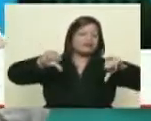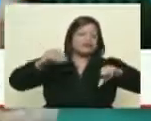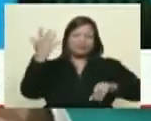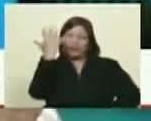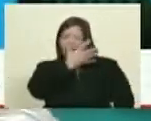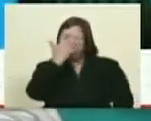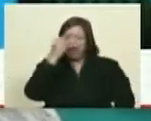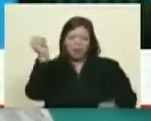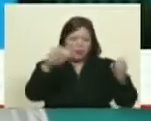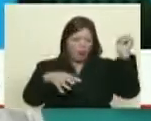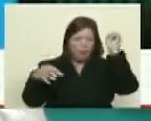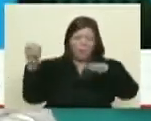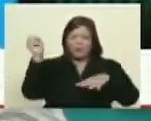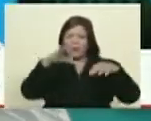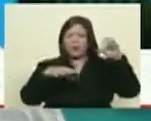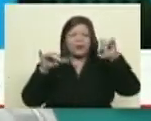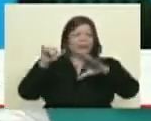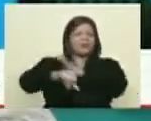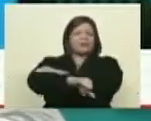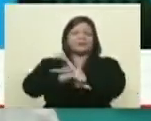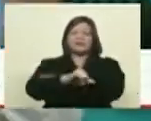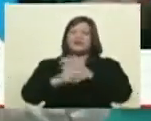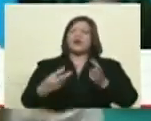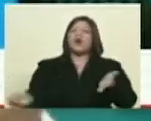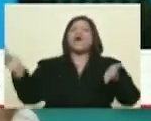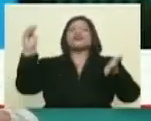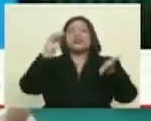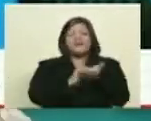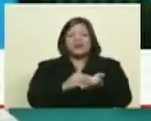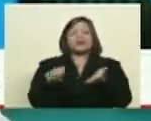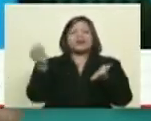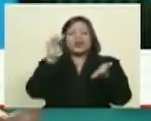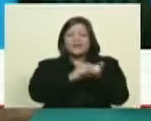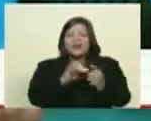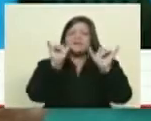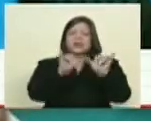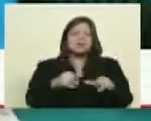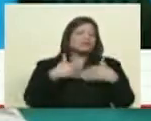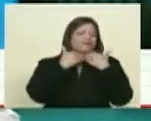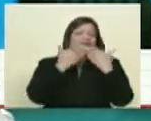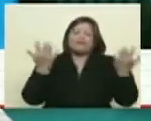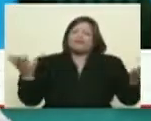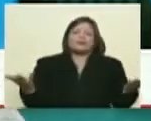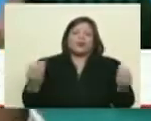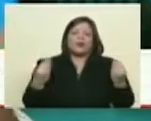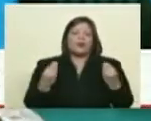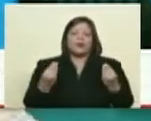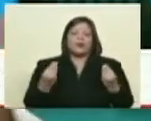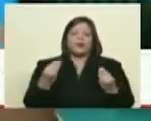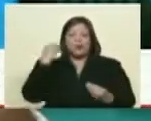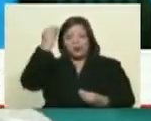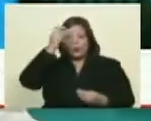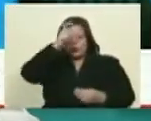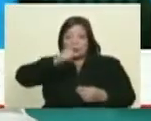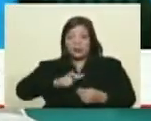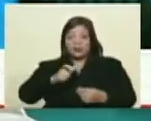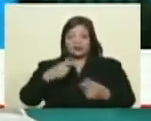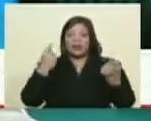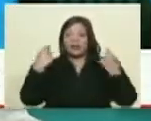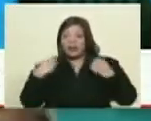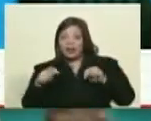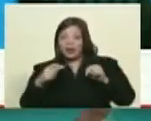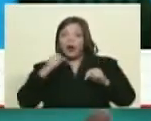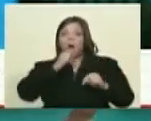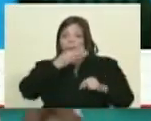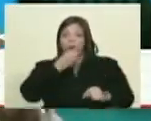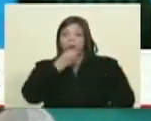bombardeada la opinión pública y la vuelves a alimentar y a tratar de consolidarla y uno que sea o que se trate de dirigir como un buen